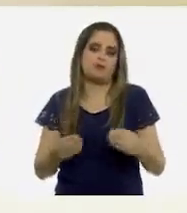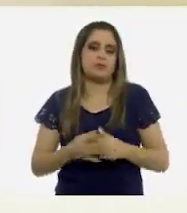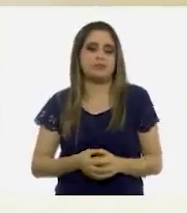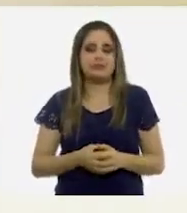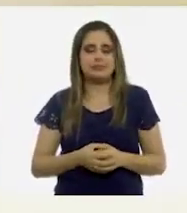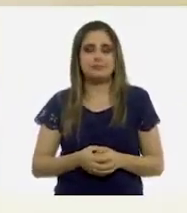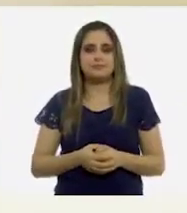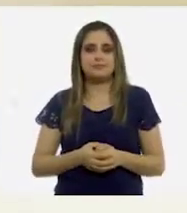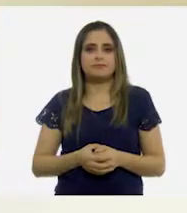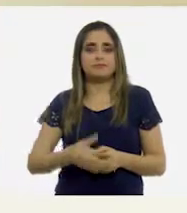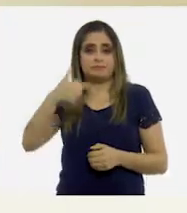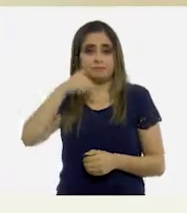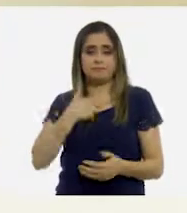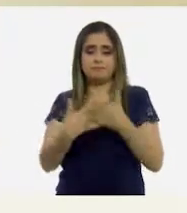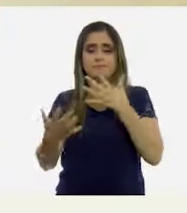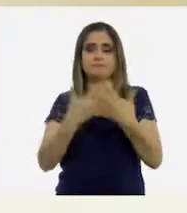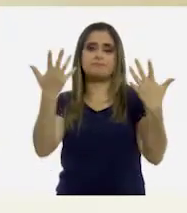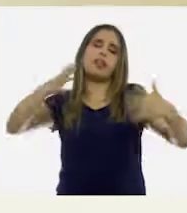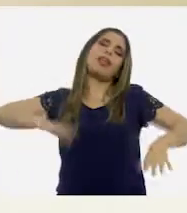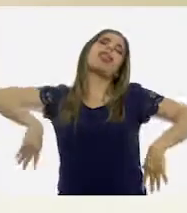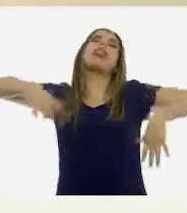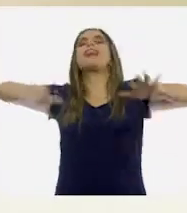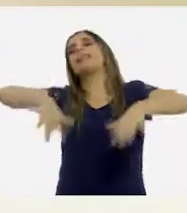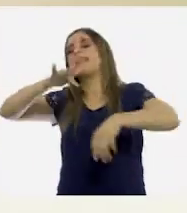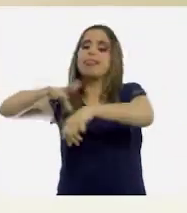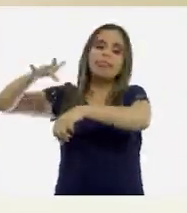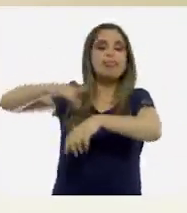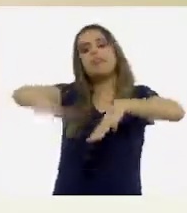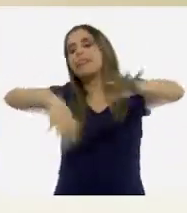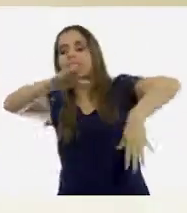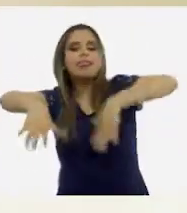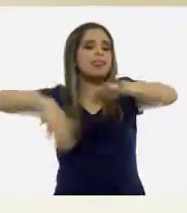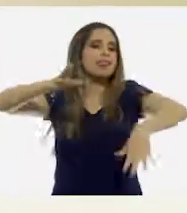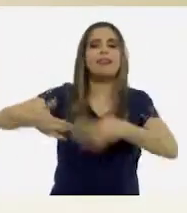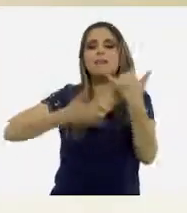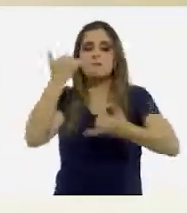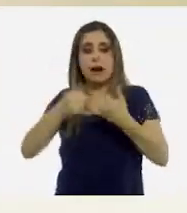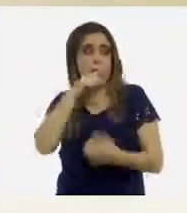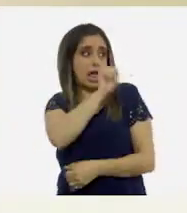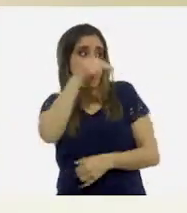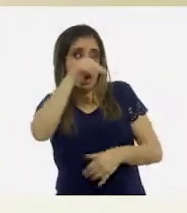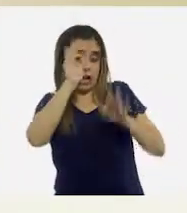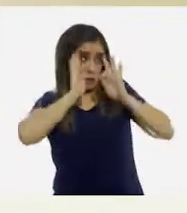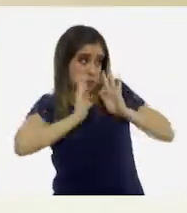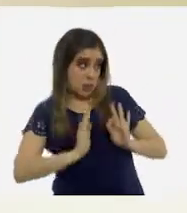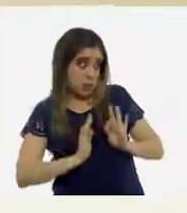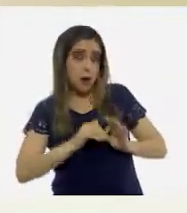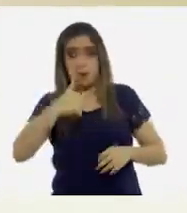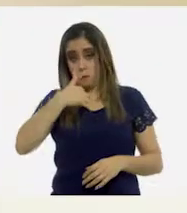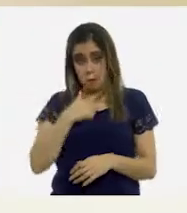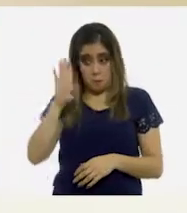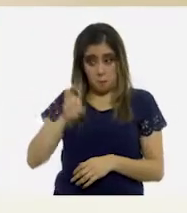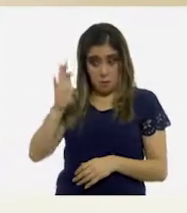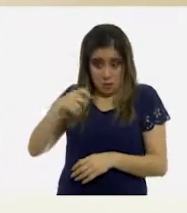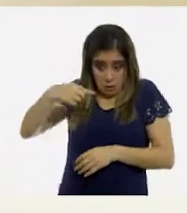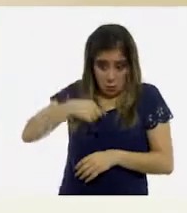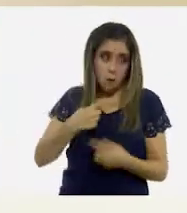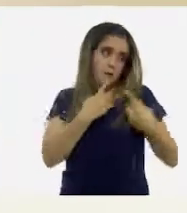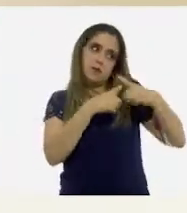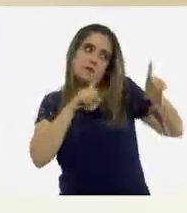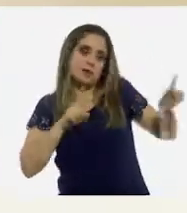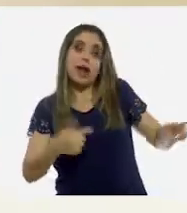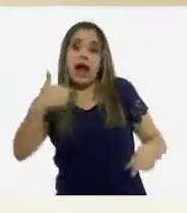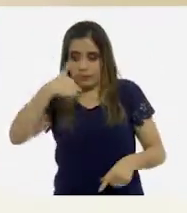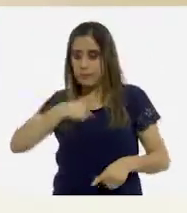Y sentir con mis manos todo lo que estaba a mi alcance. A diferencia de Ana, cuando yo era bebé, me dejaban moverme